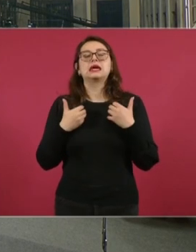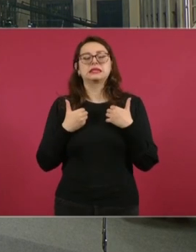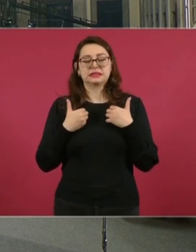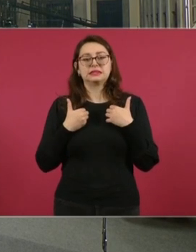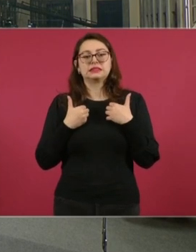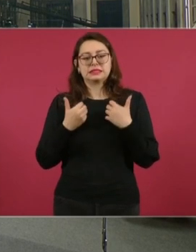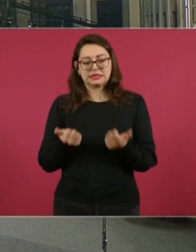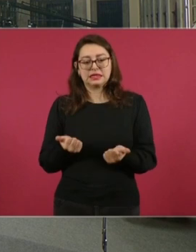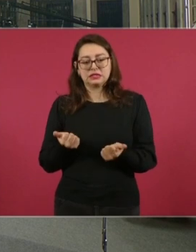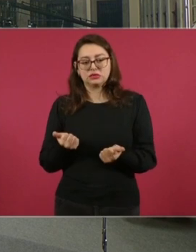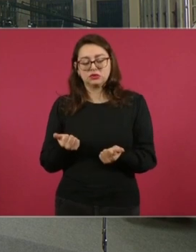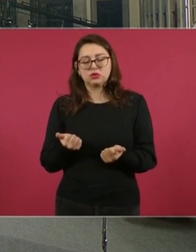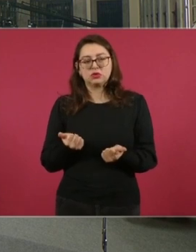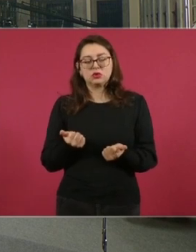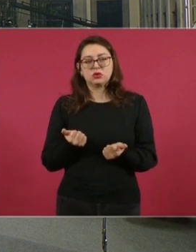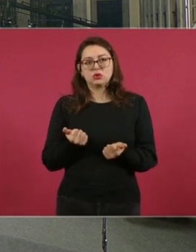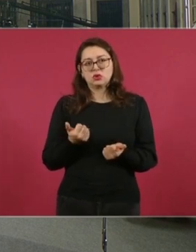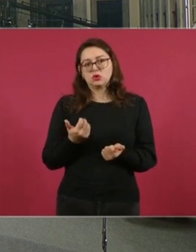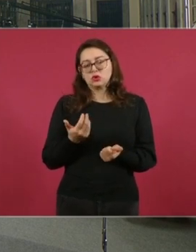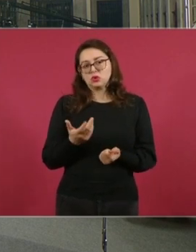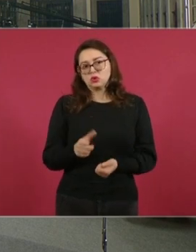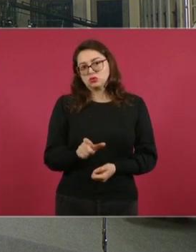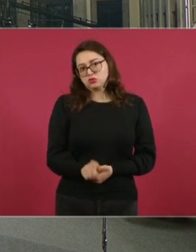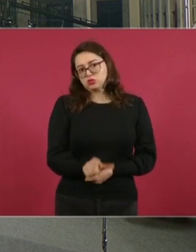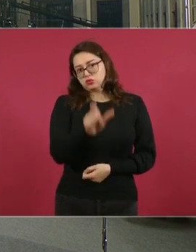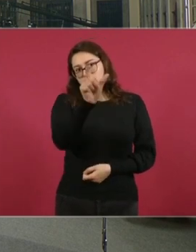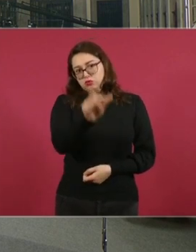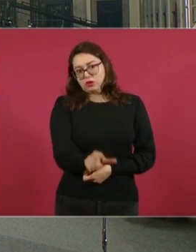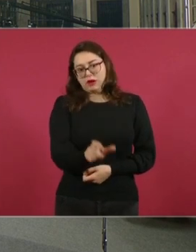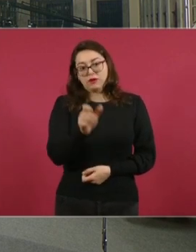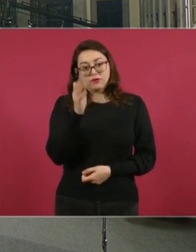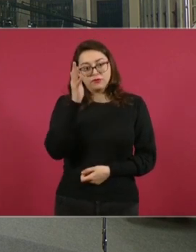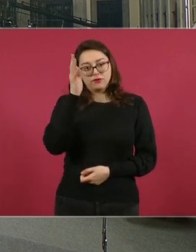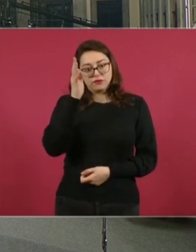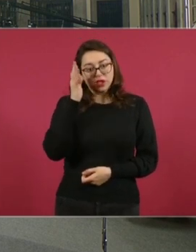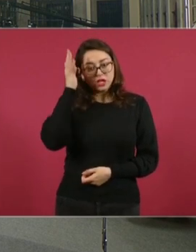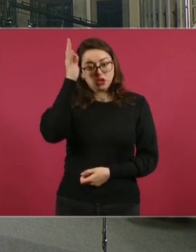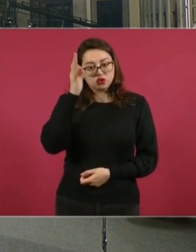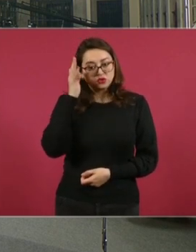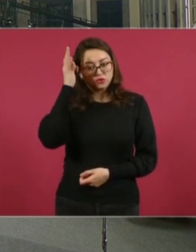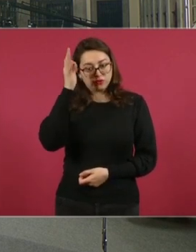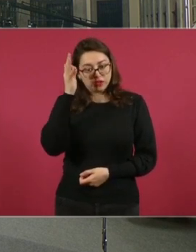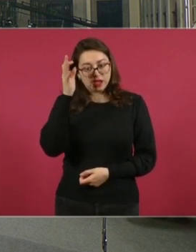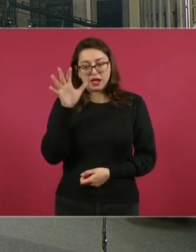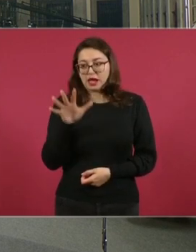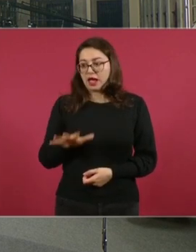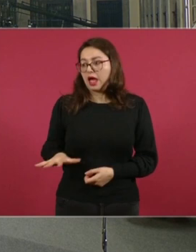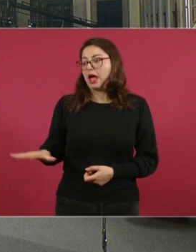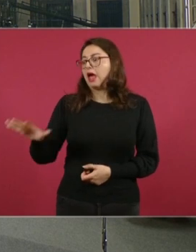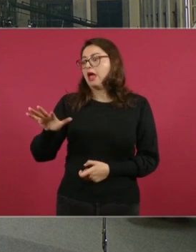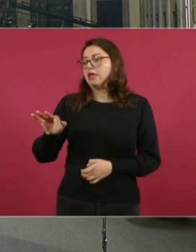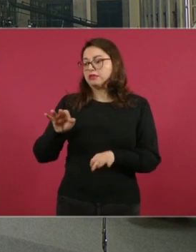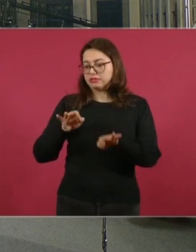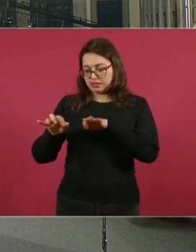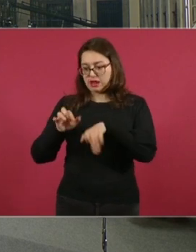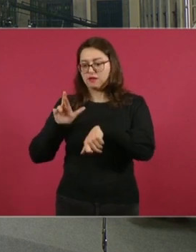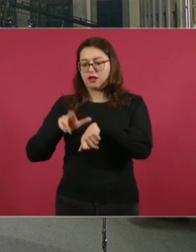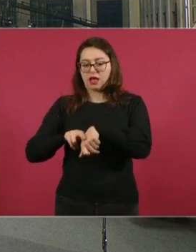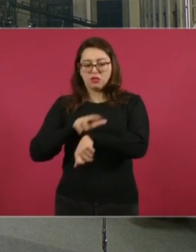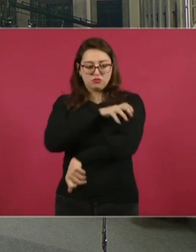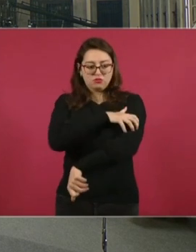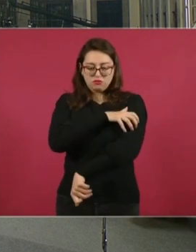siente al respecto de su filosofía de vida, de que es importante darle poder a los trabajadores, darle poder al pueblo,